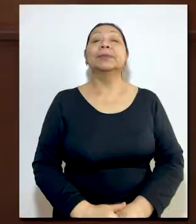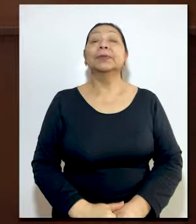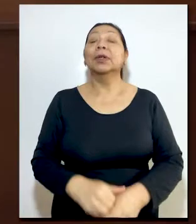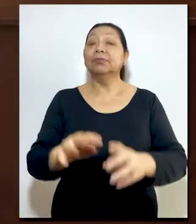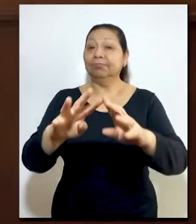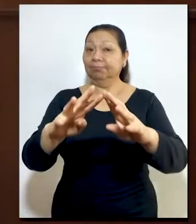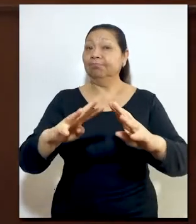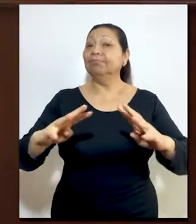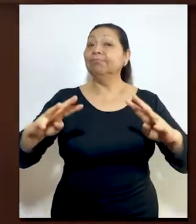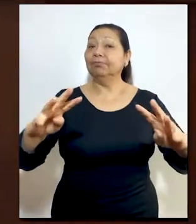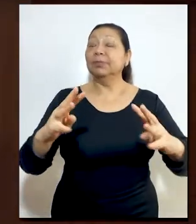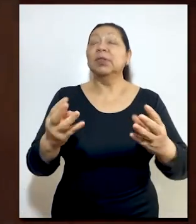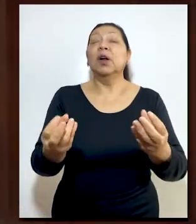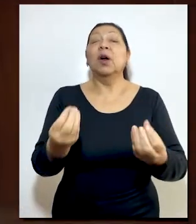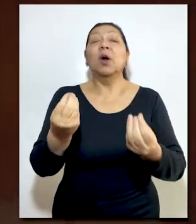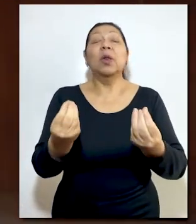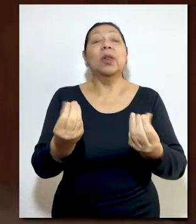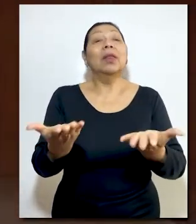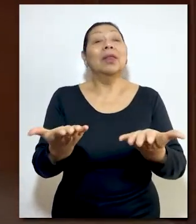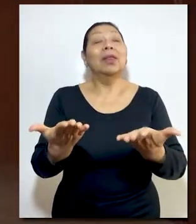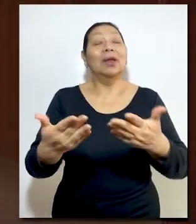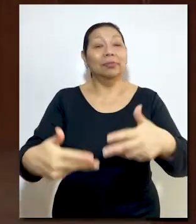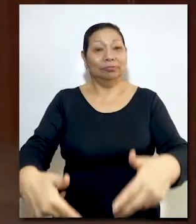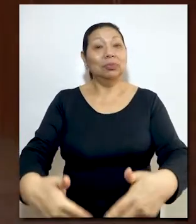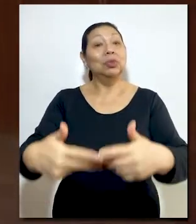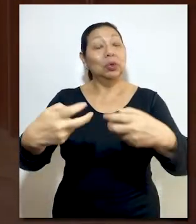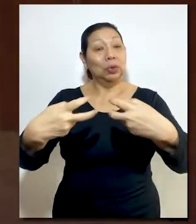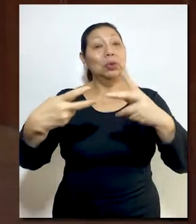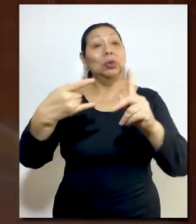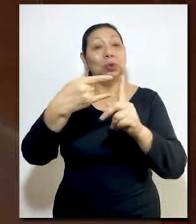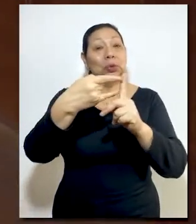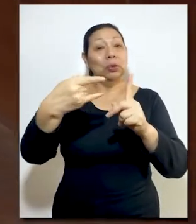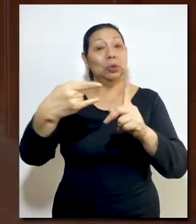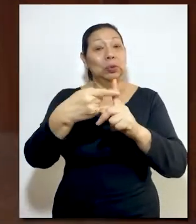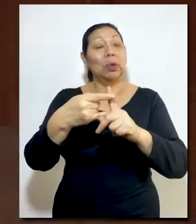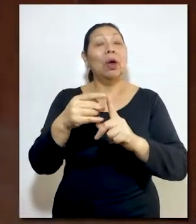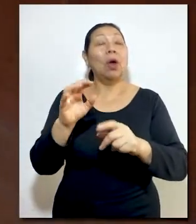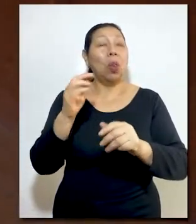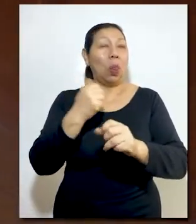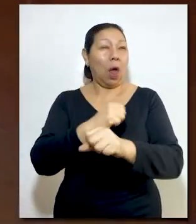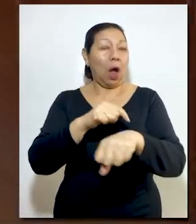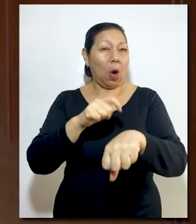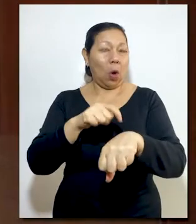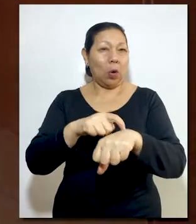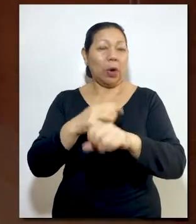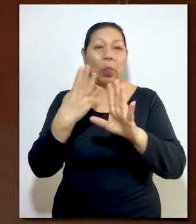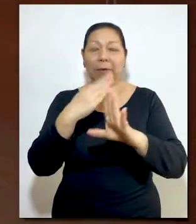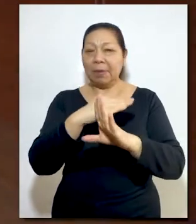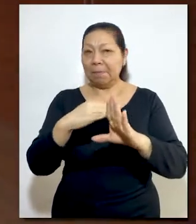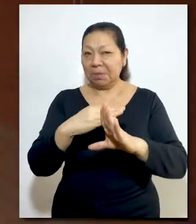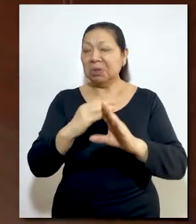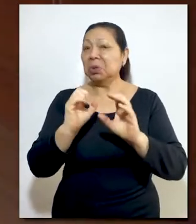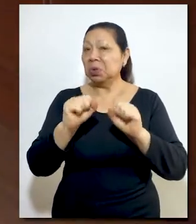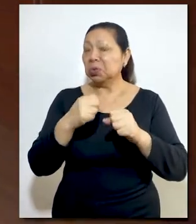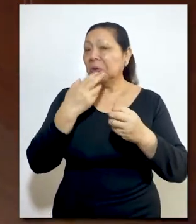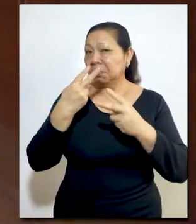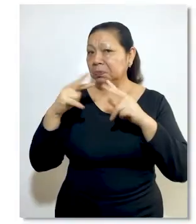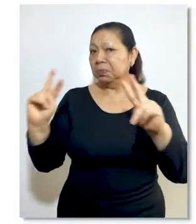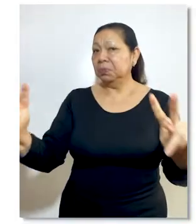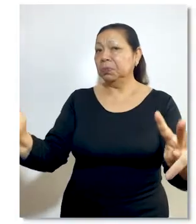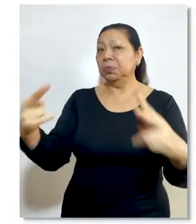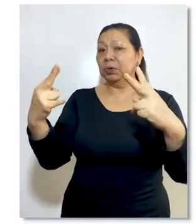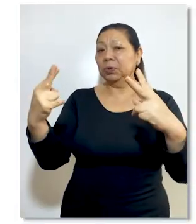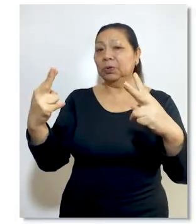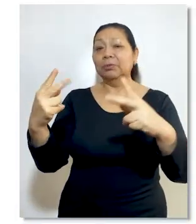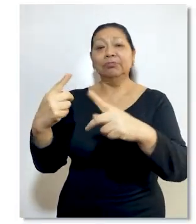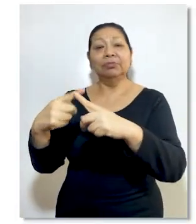La audiencia se desarrollará mediante la plataforma Zoom a partir de las 9 y 30 de la mañana y podrá ser vista